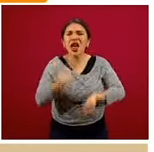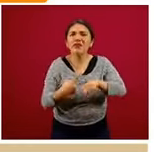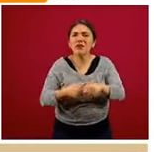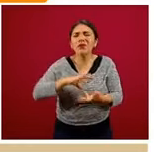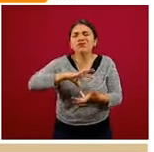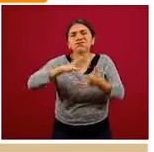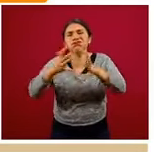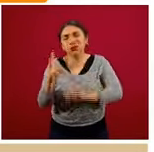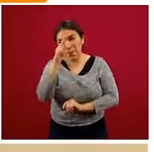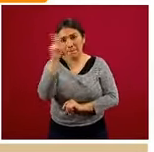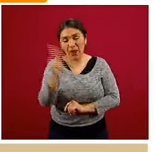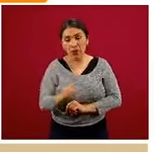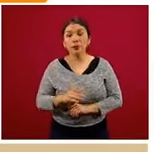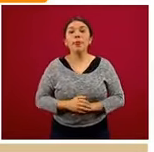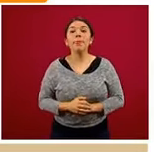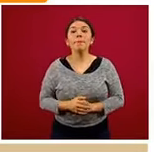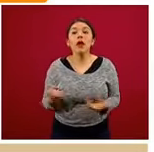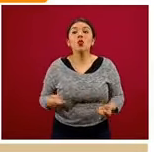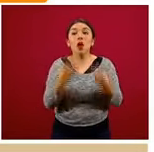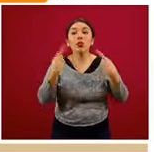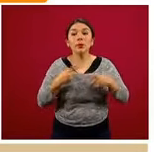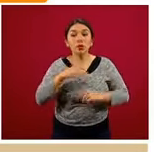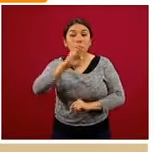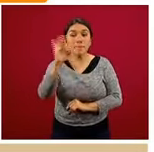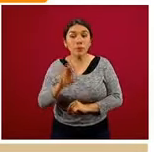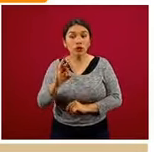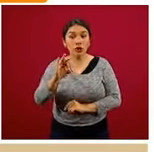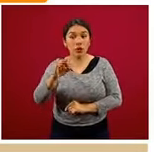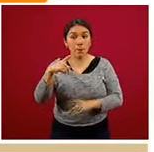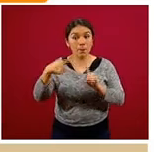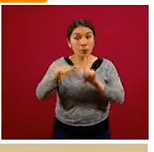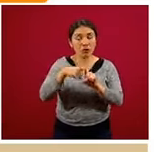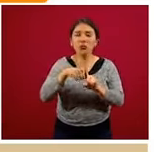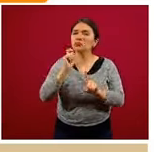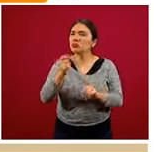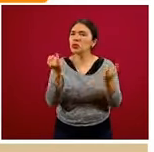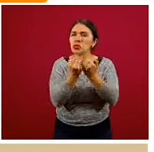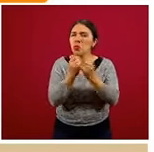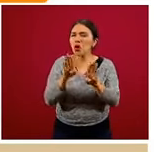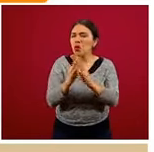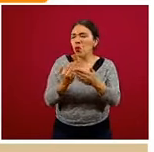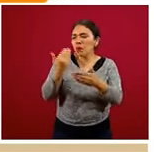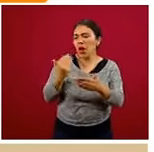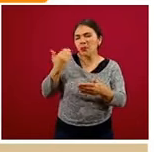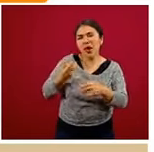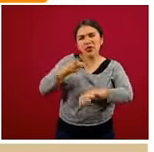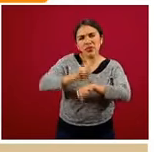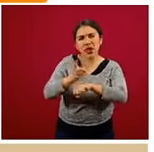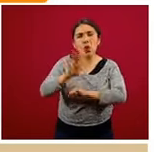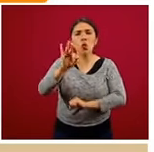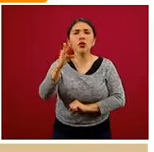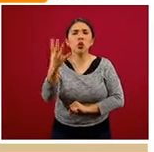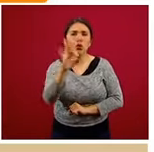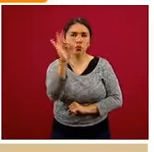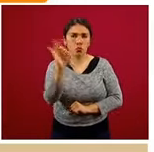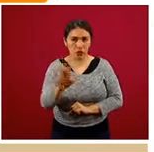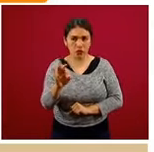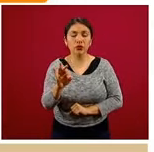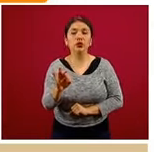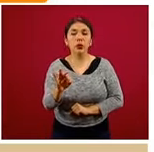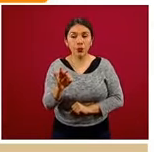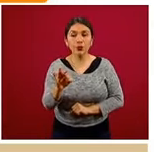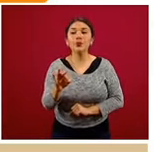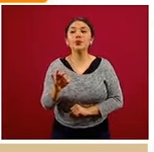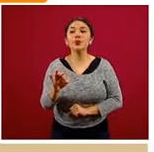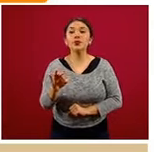enfermedad. El porcentaje de positividad se mantiene similar al que veíamos en los últimos días, cuarenta y cuatro por ciento.